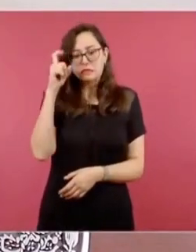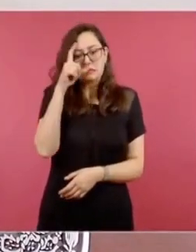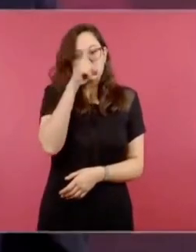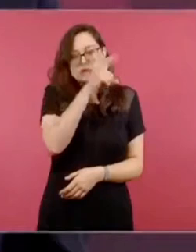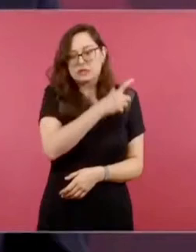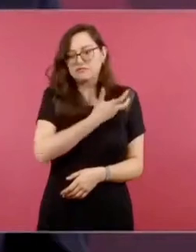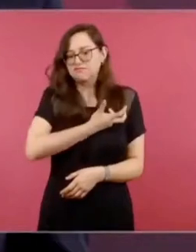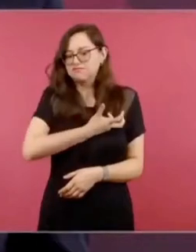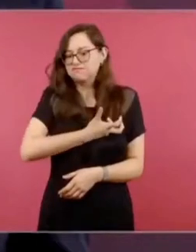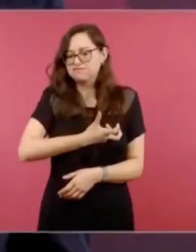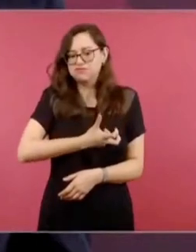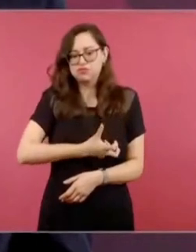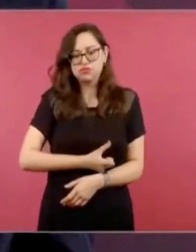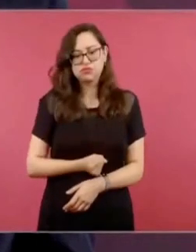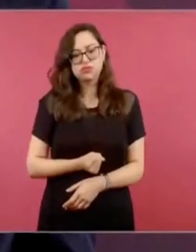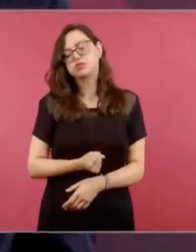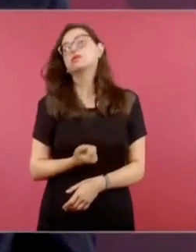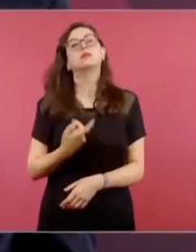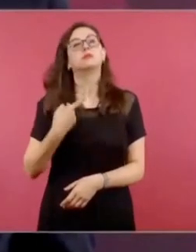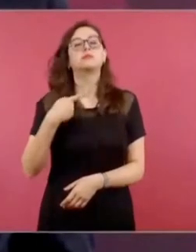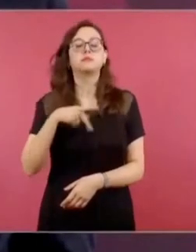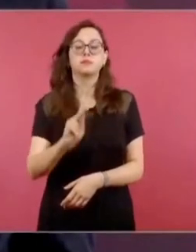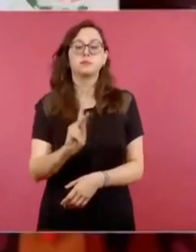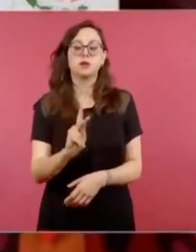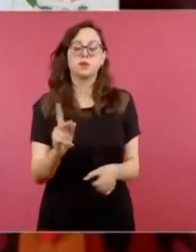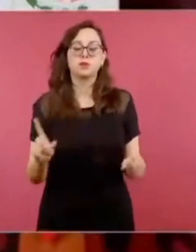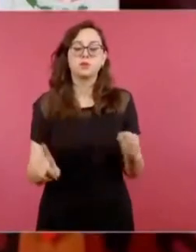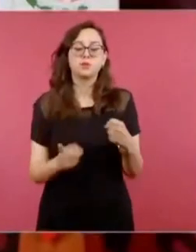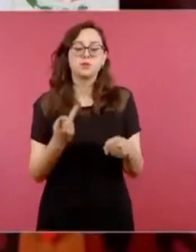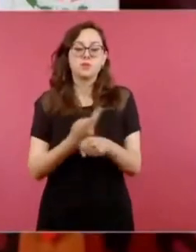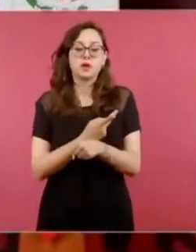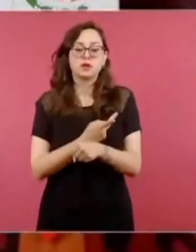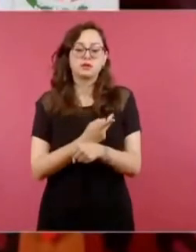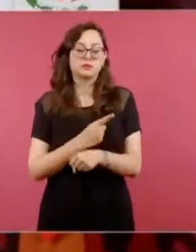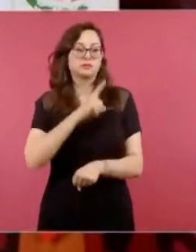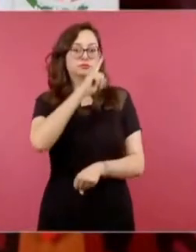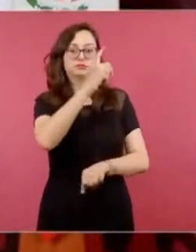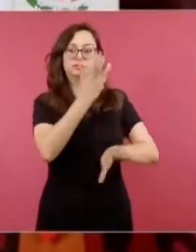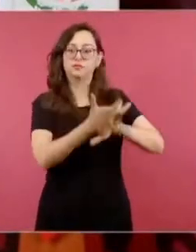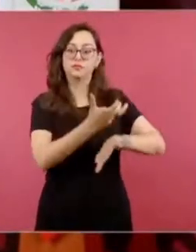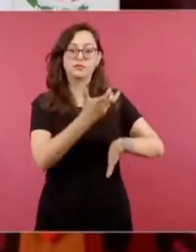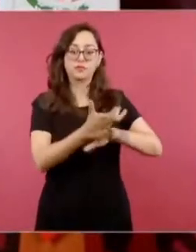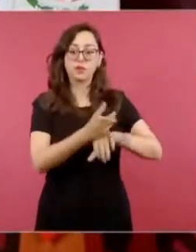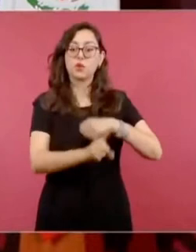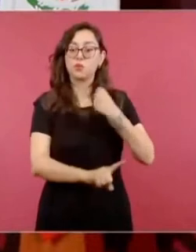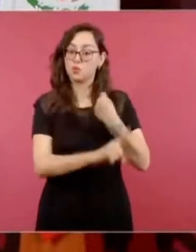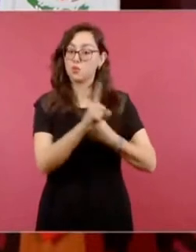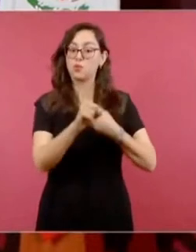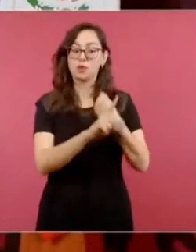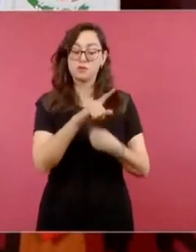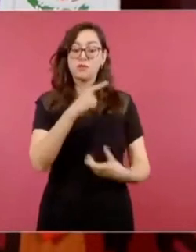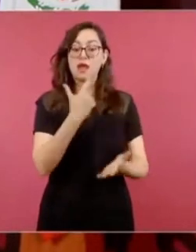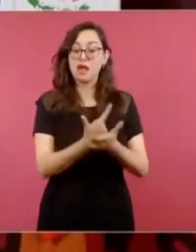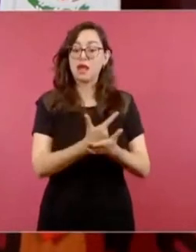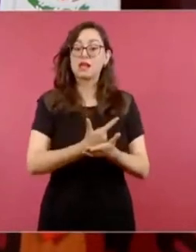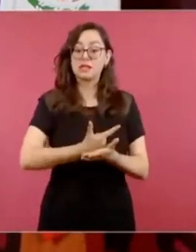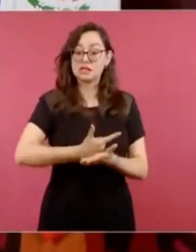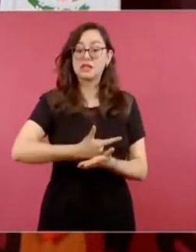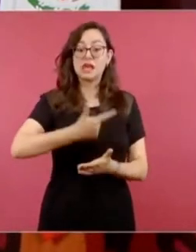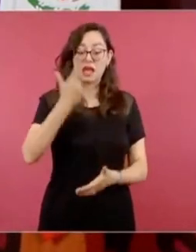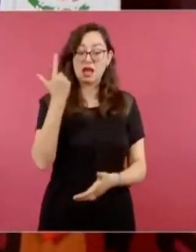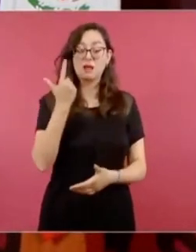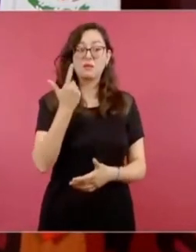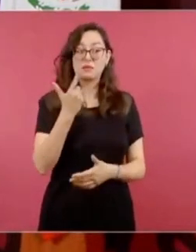nuestros vecinos, hermanos, están padeciendo de una pandemia, que es el